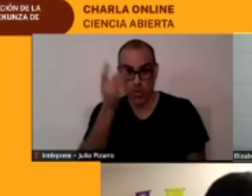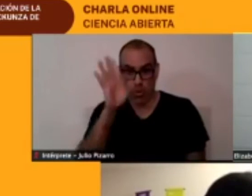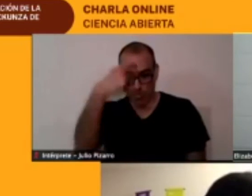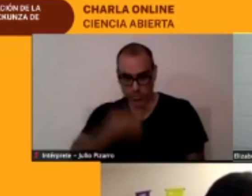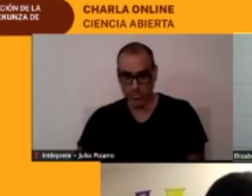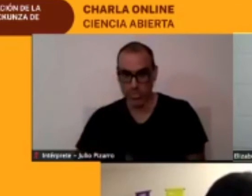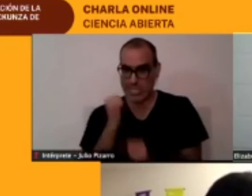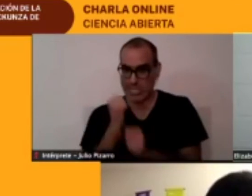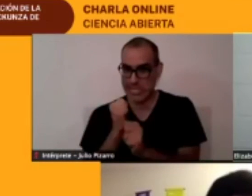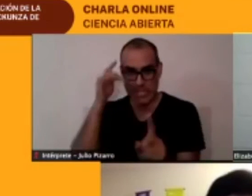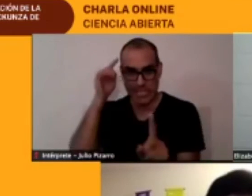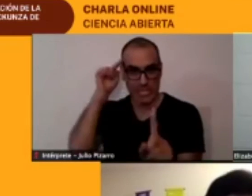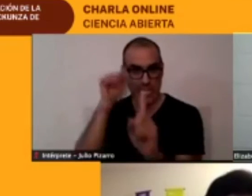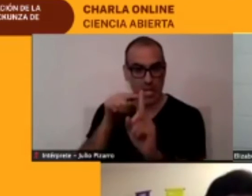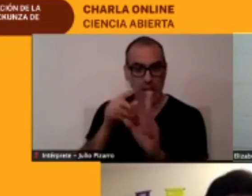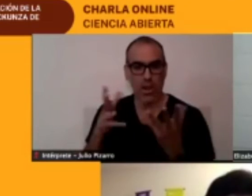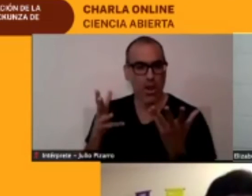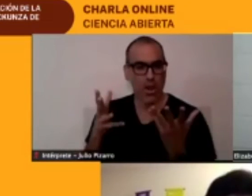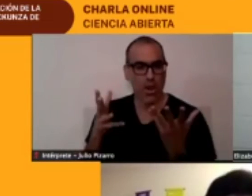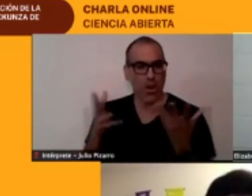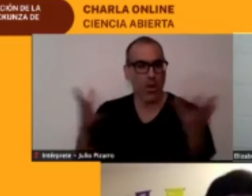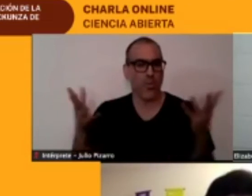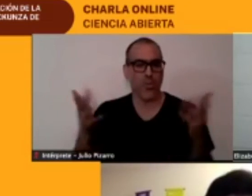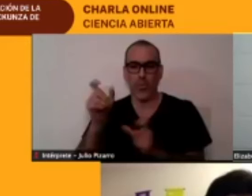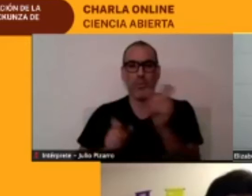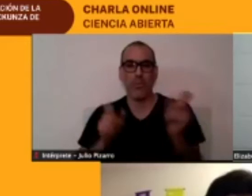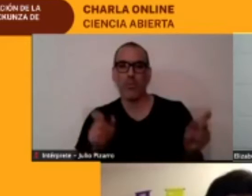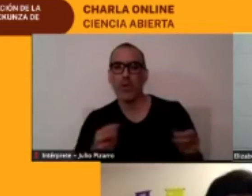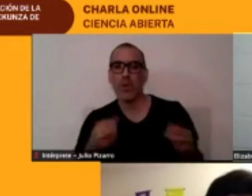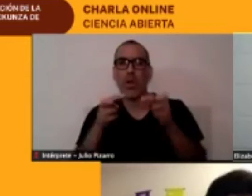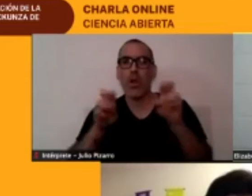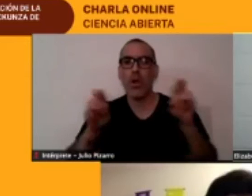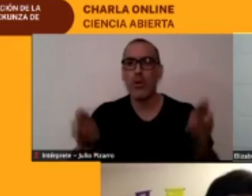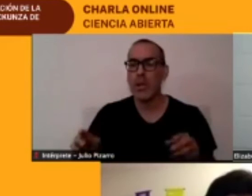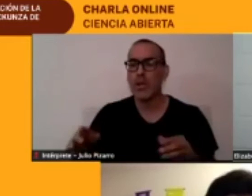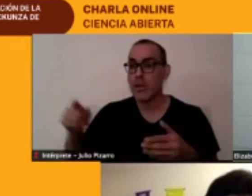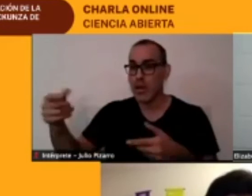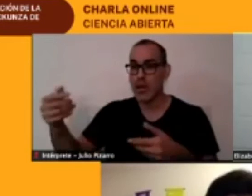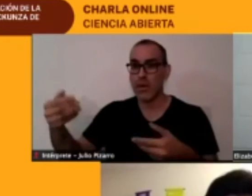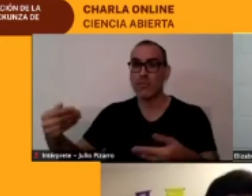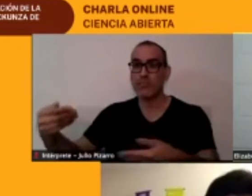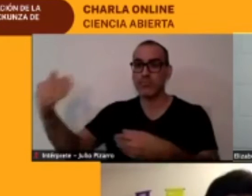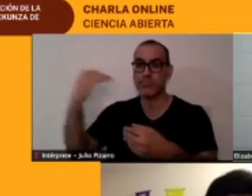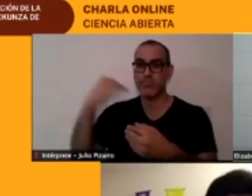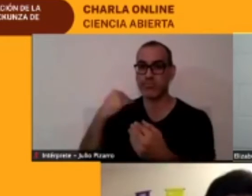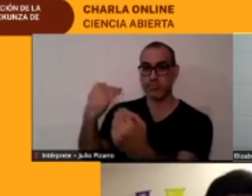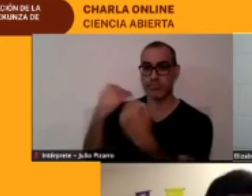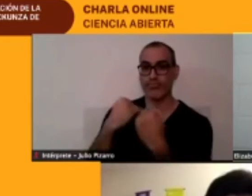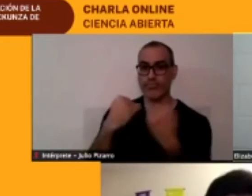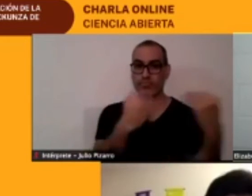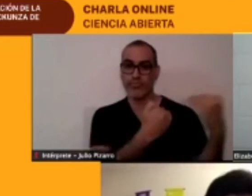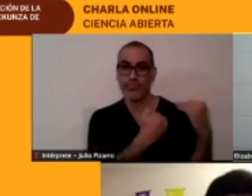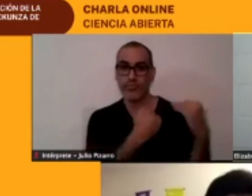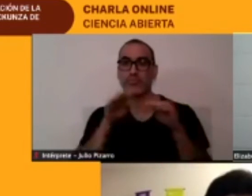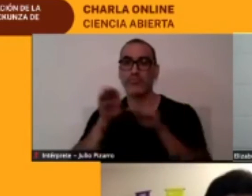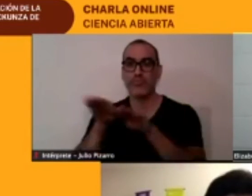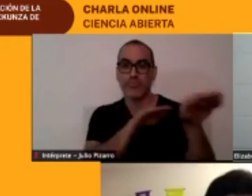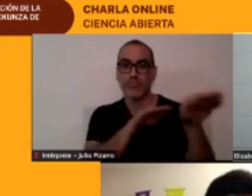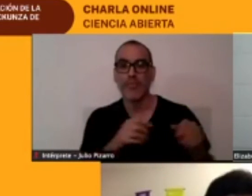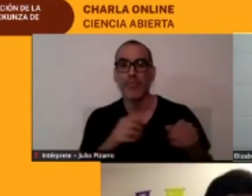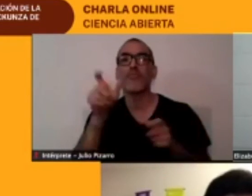en muchas oportunidades ha sido motivado y apoyado por los cultores tradicionales de atacameño.